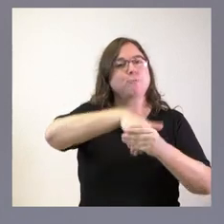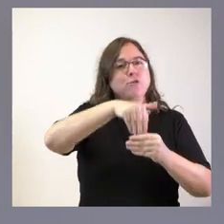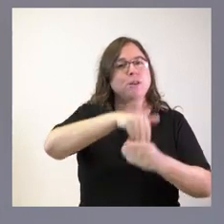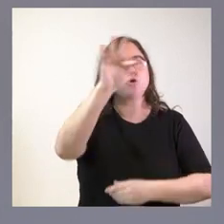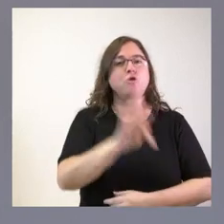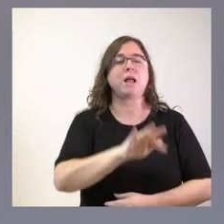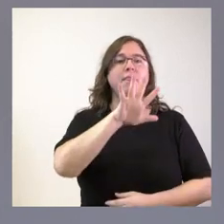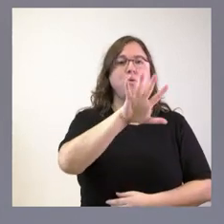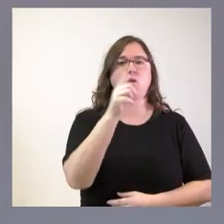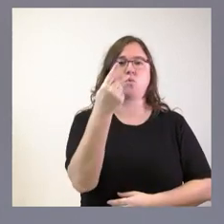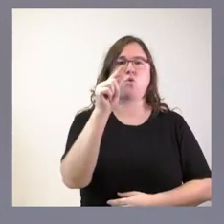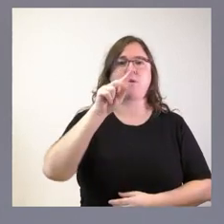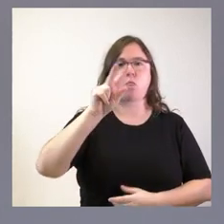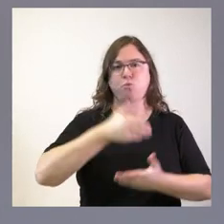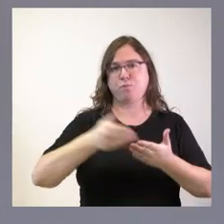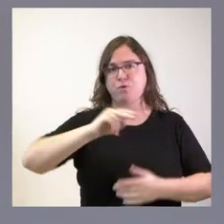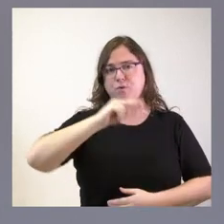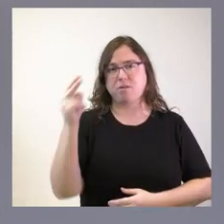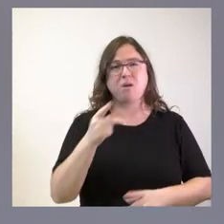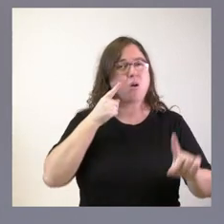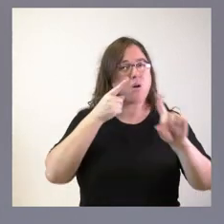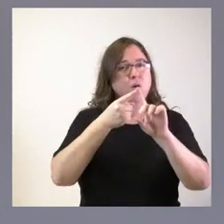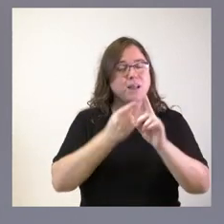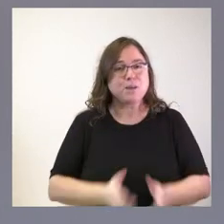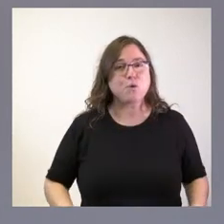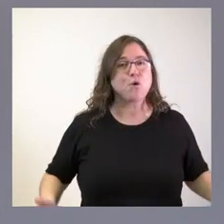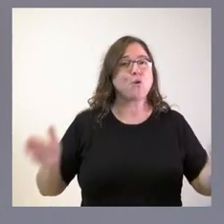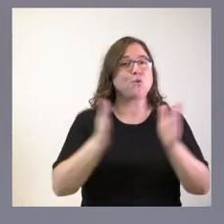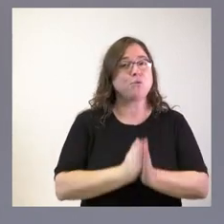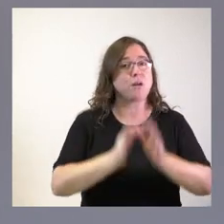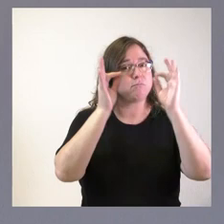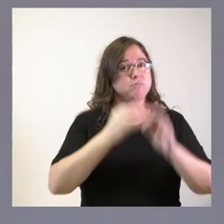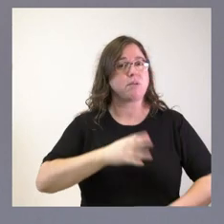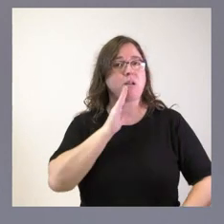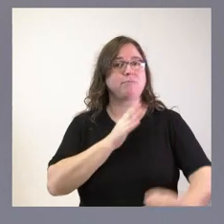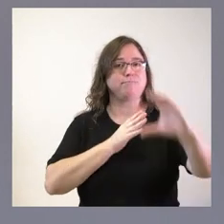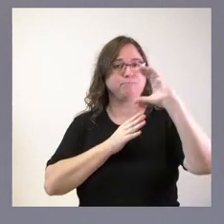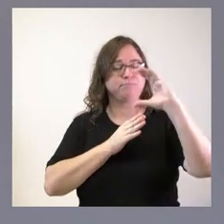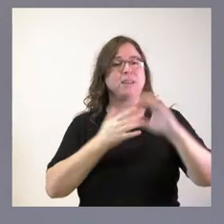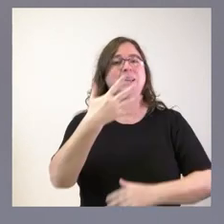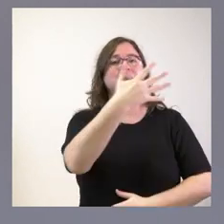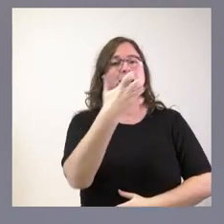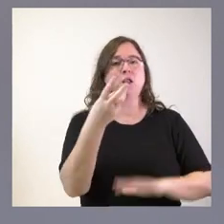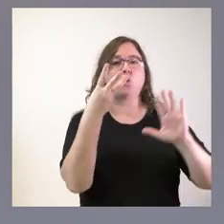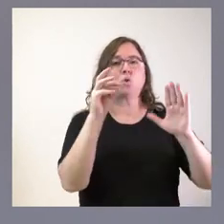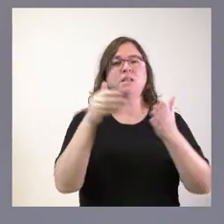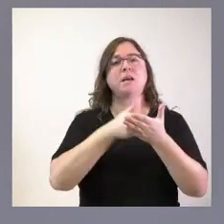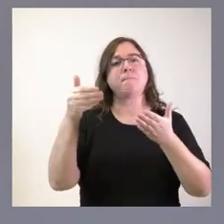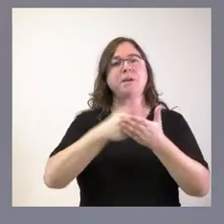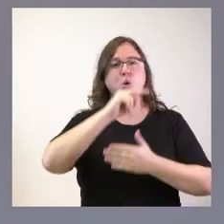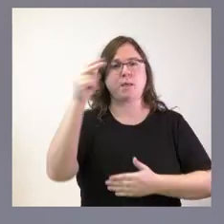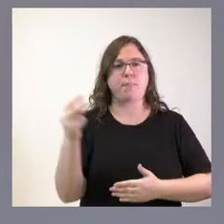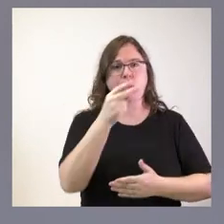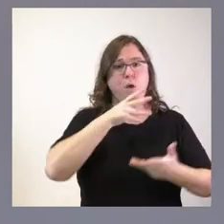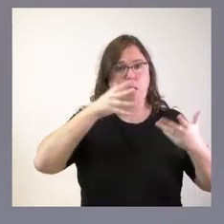,2 millones de euros para alcanzar un importe vigente, como les digo, de 580 millones de euros.